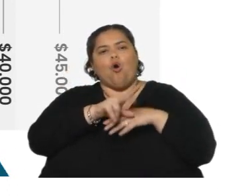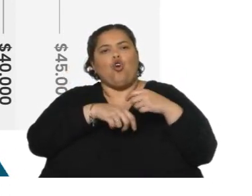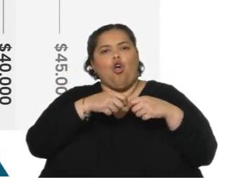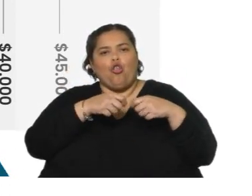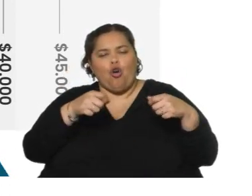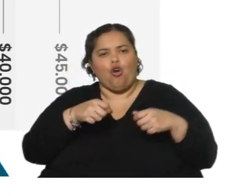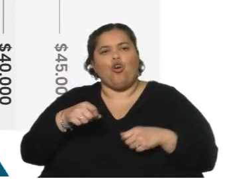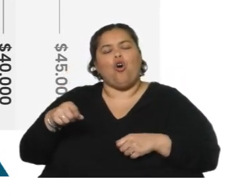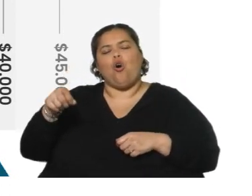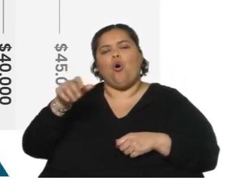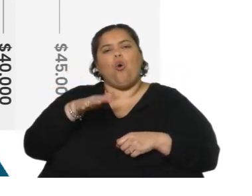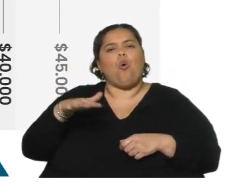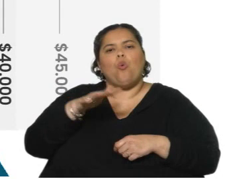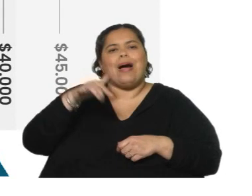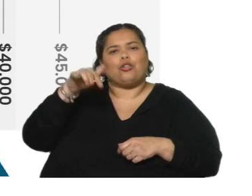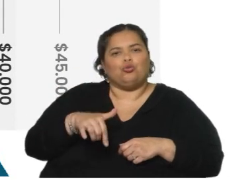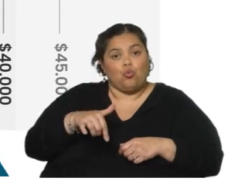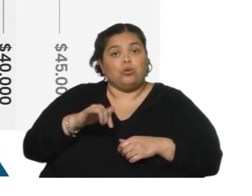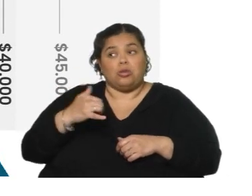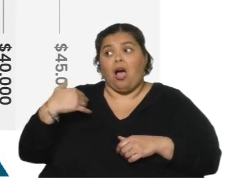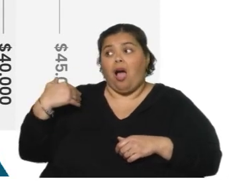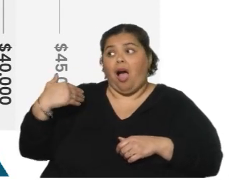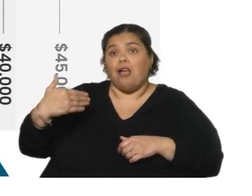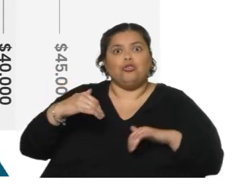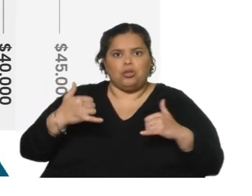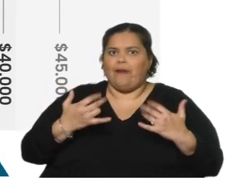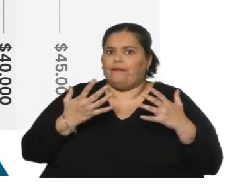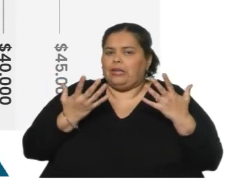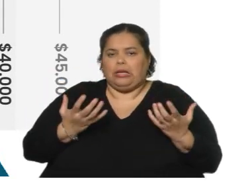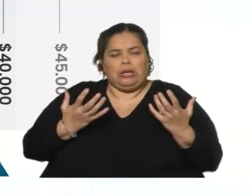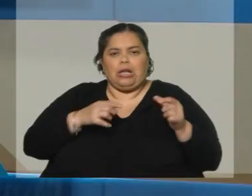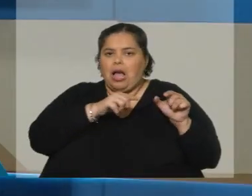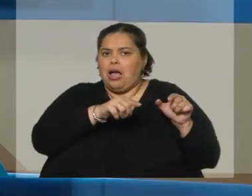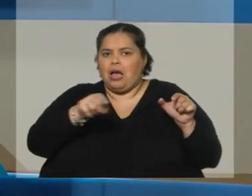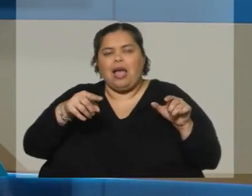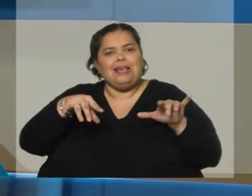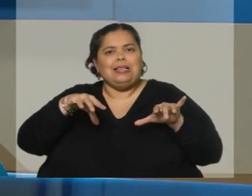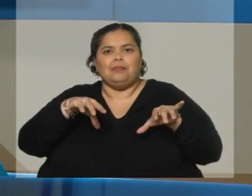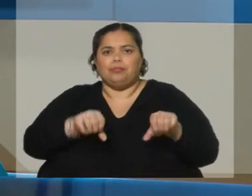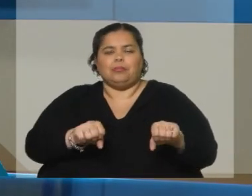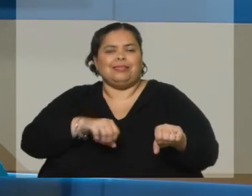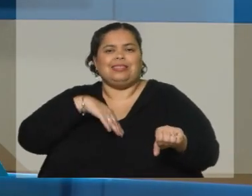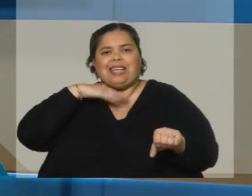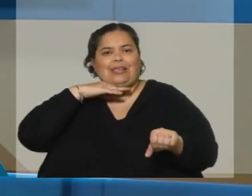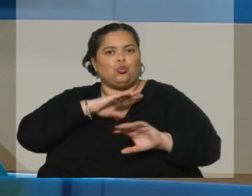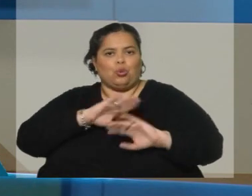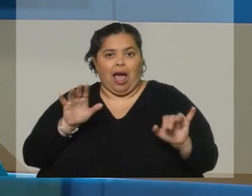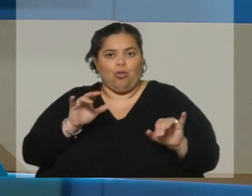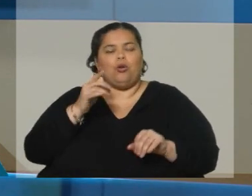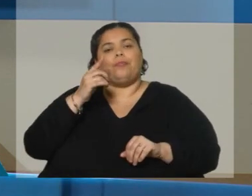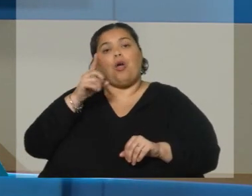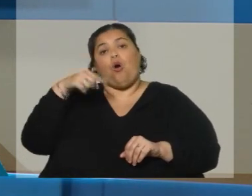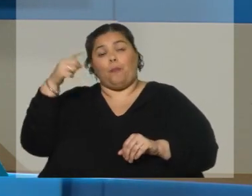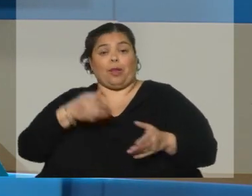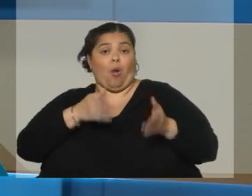Barrio Sur, desde hace ya unos años. Y esto responde también a una cierta saturación en algunas zonas, sobre todo en el rubro